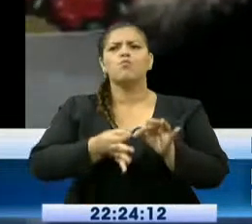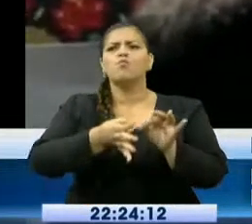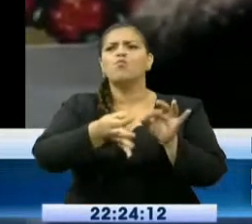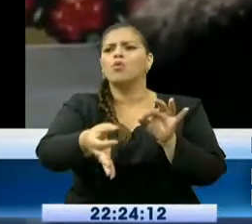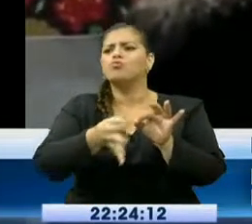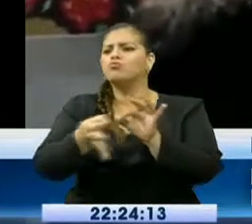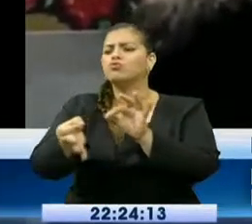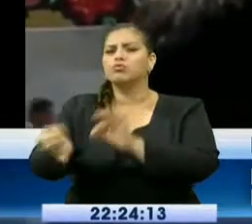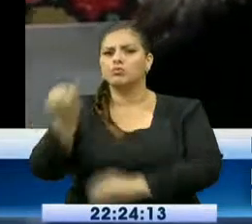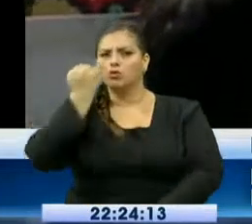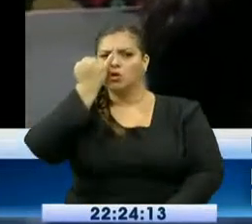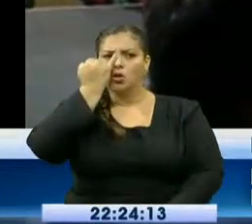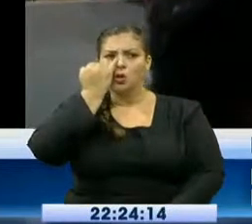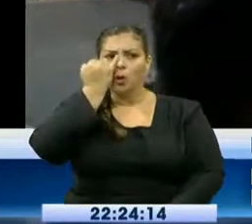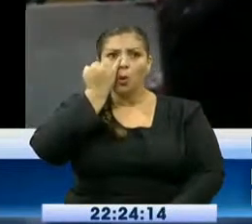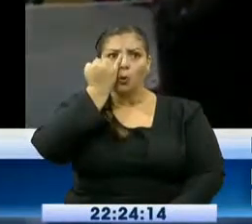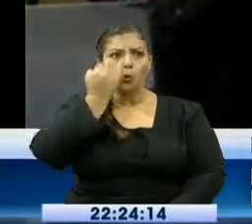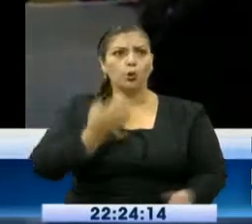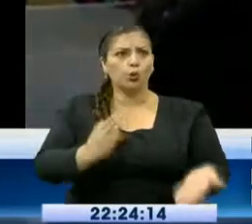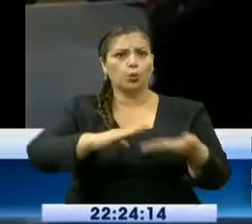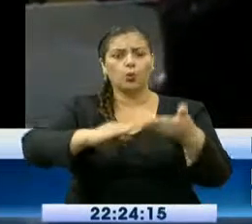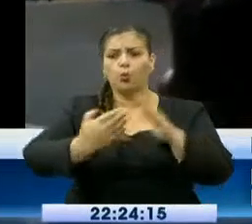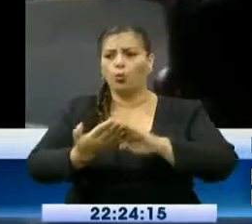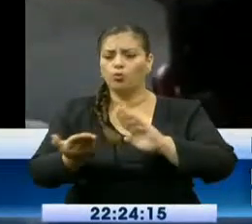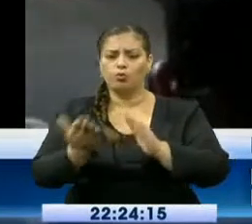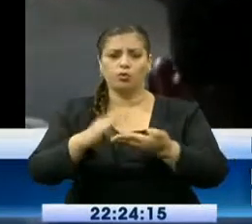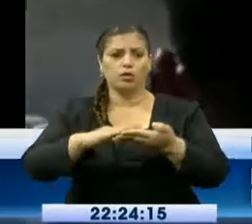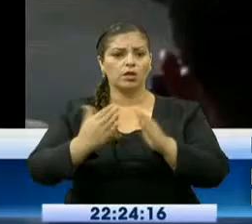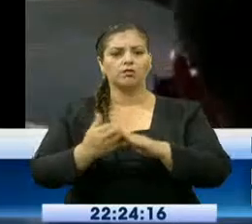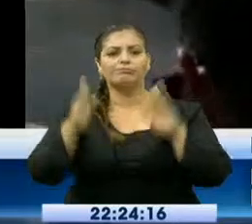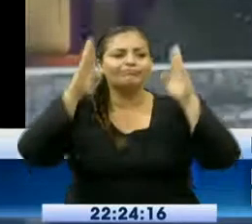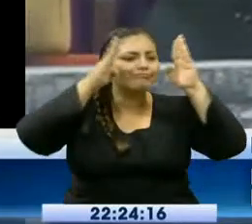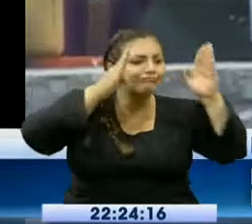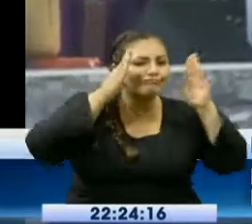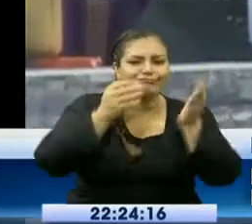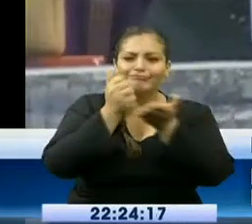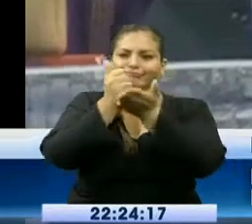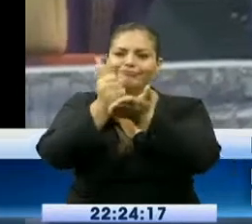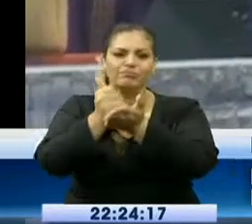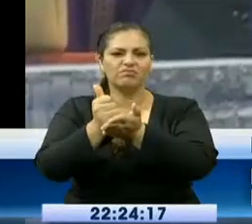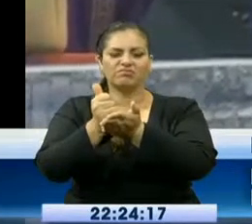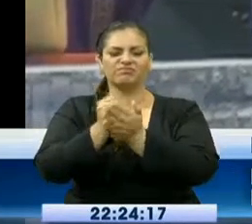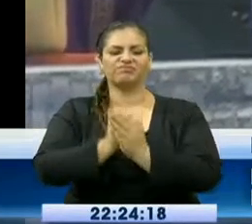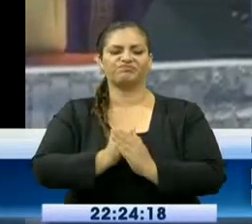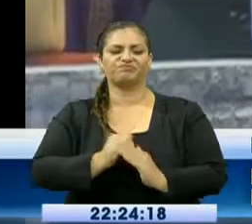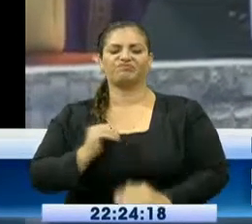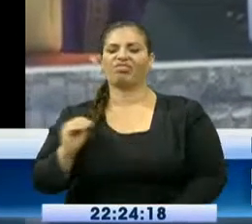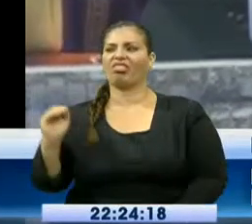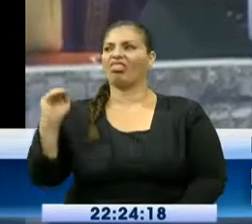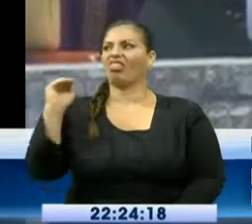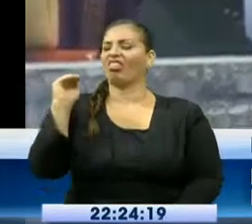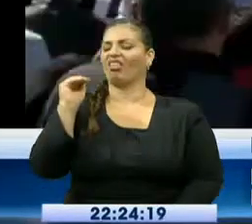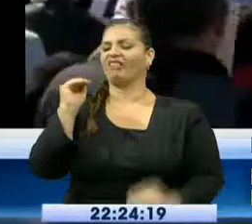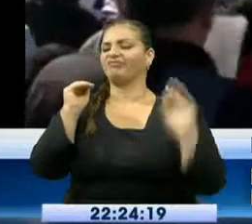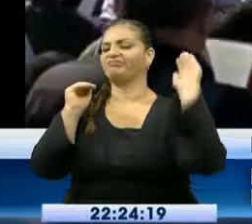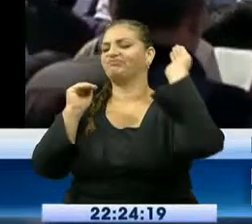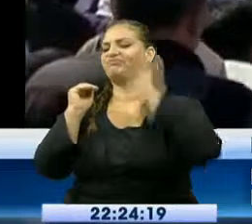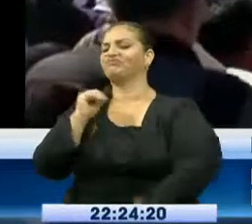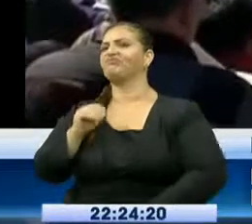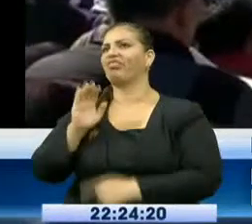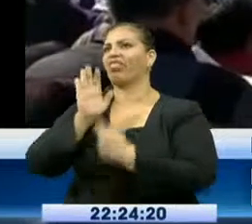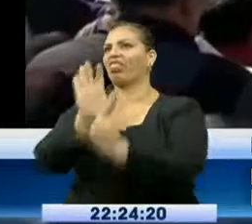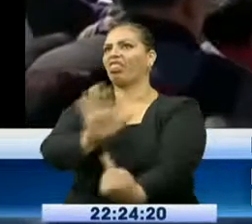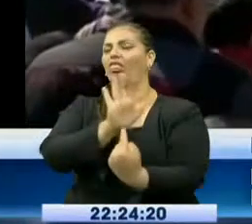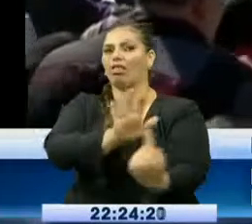sido excluidos de la sociedad o considerados inferiores por sus diferencias culturales y pidió perdón a estos